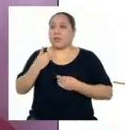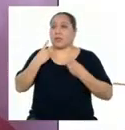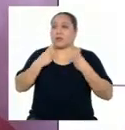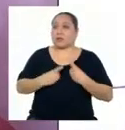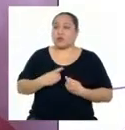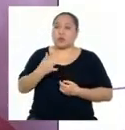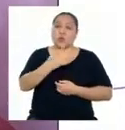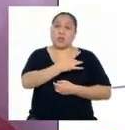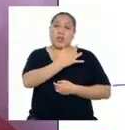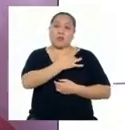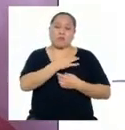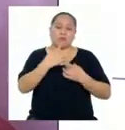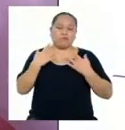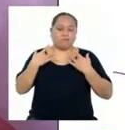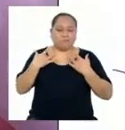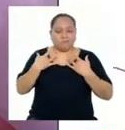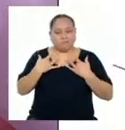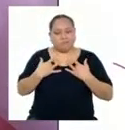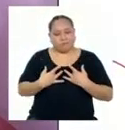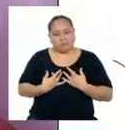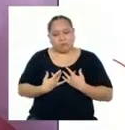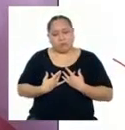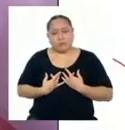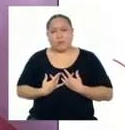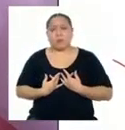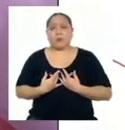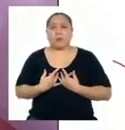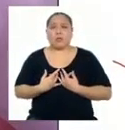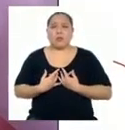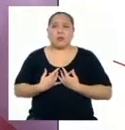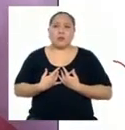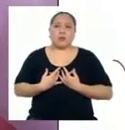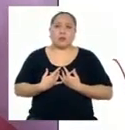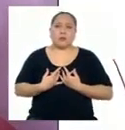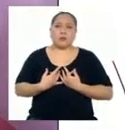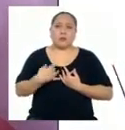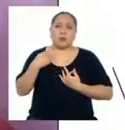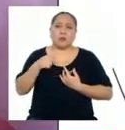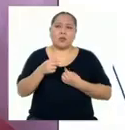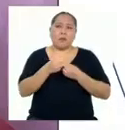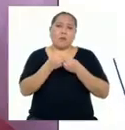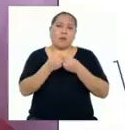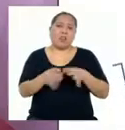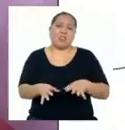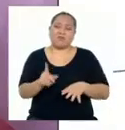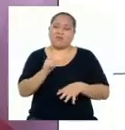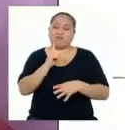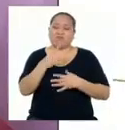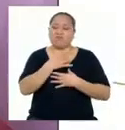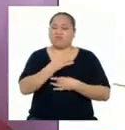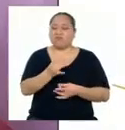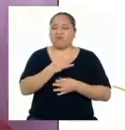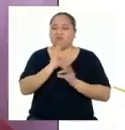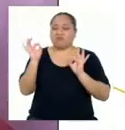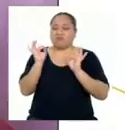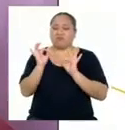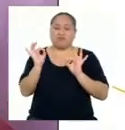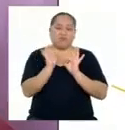es un sentimiento de tristeza, que es la pérdida de interés a realizar diferentes actividades.